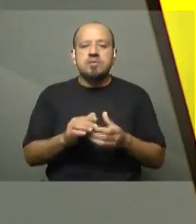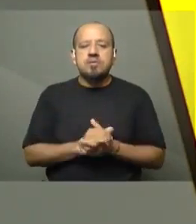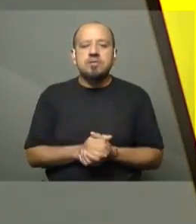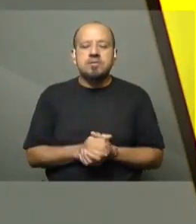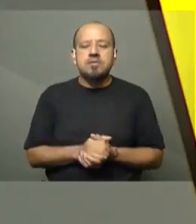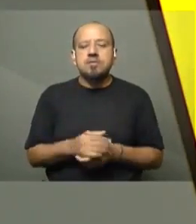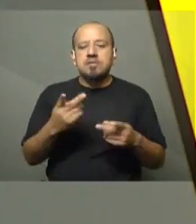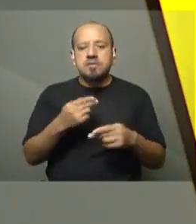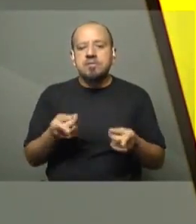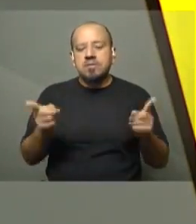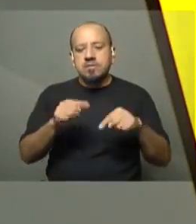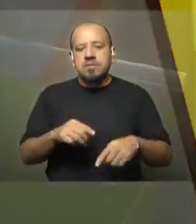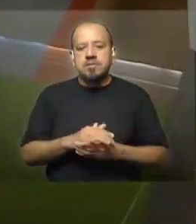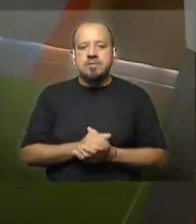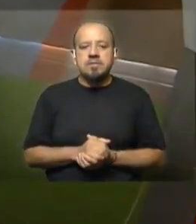Última pausa en Sobreciencia, ya volvemos.